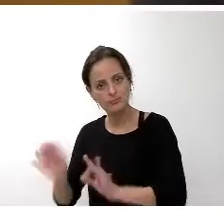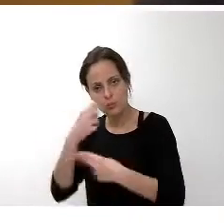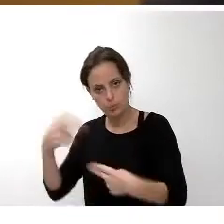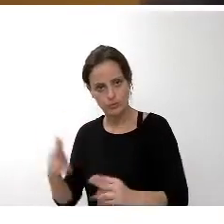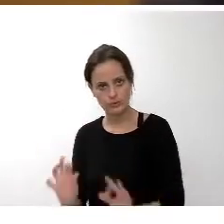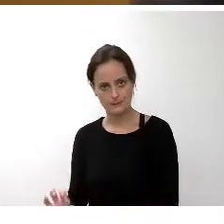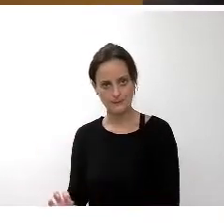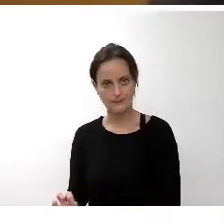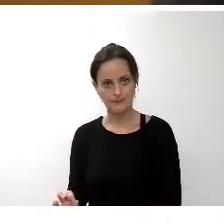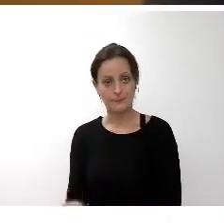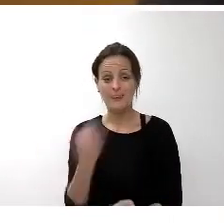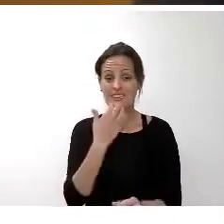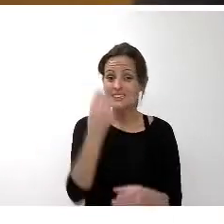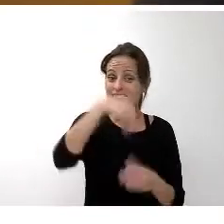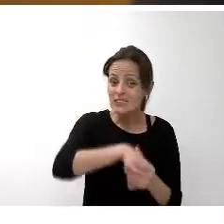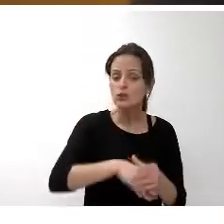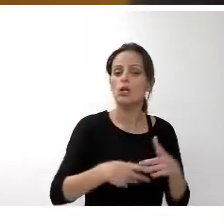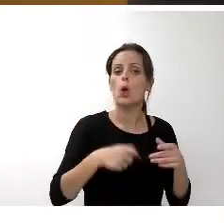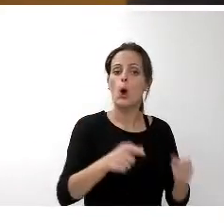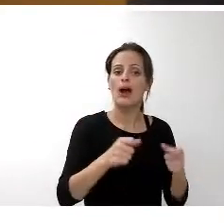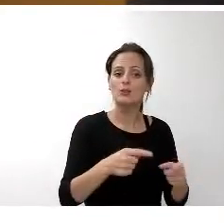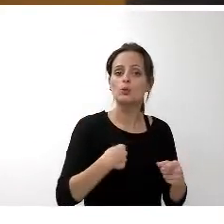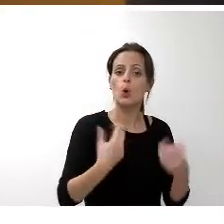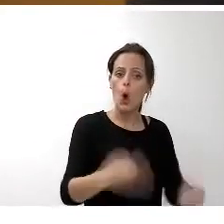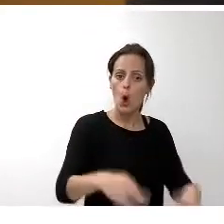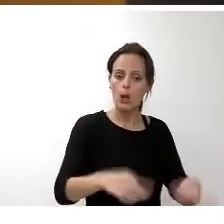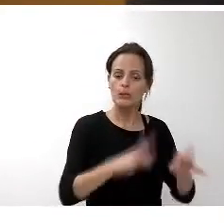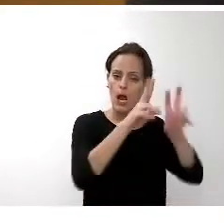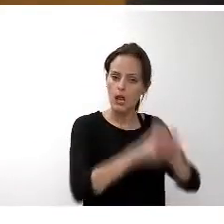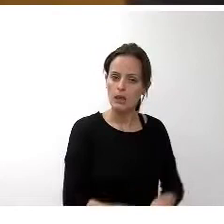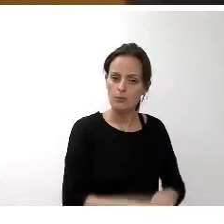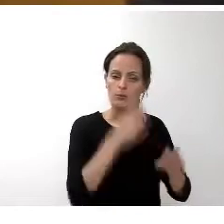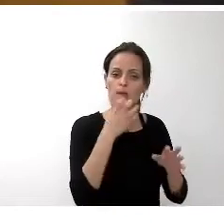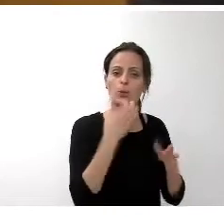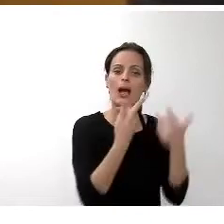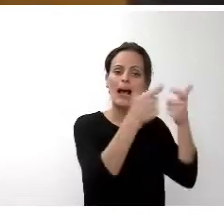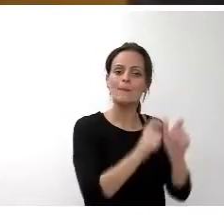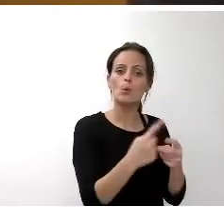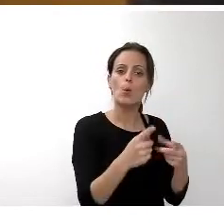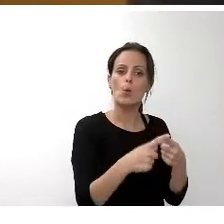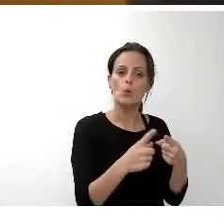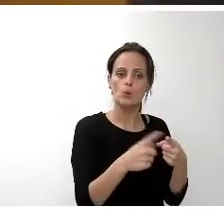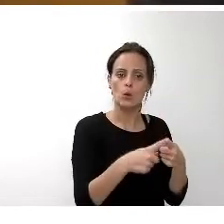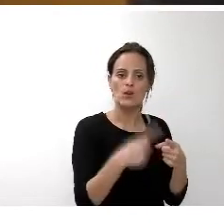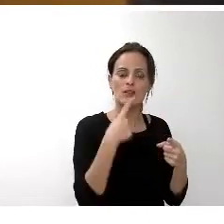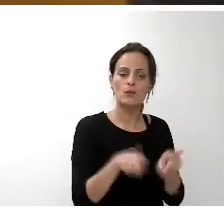Si dentro de los gastos corrientes analizamos por capítulo, el capítulo 1, el capítulo de gasto de personal,